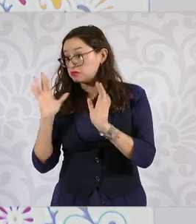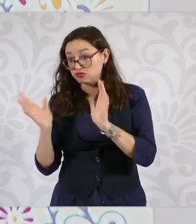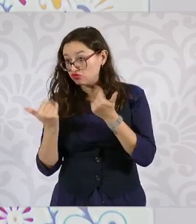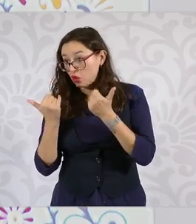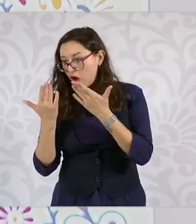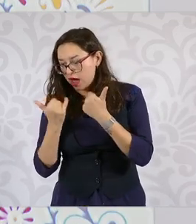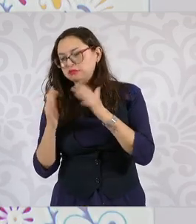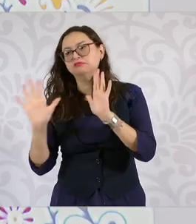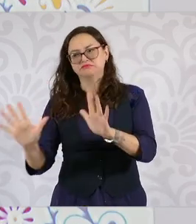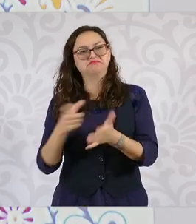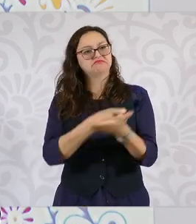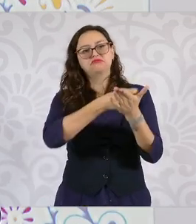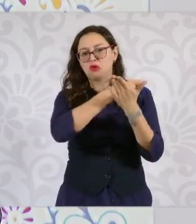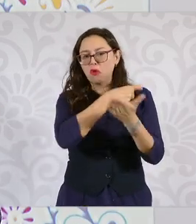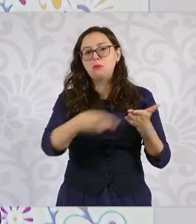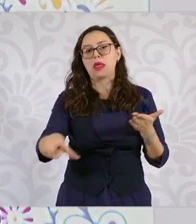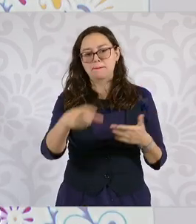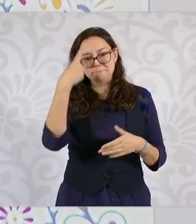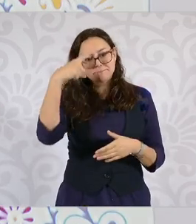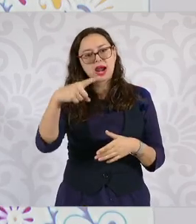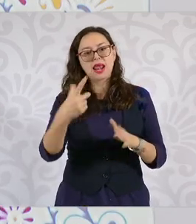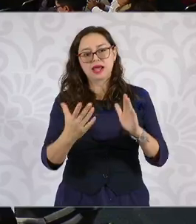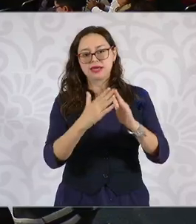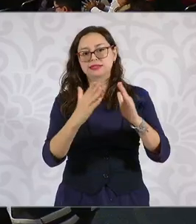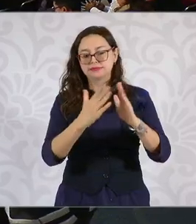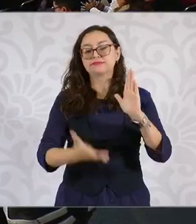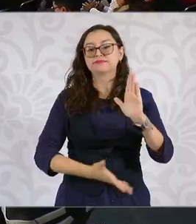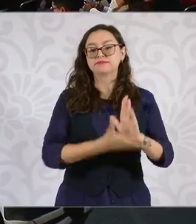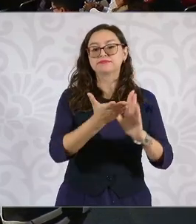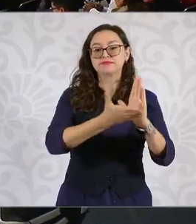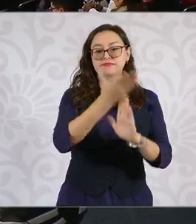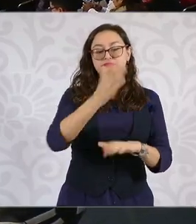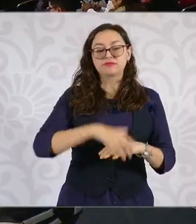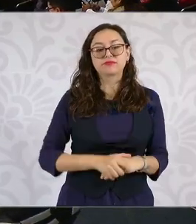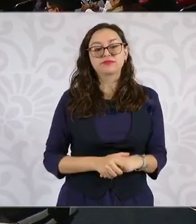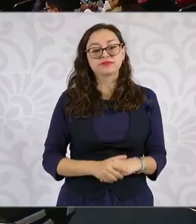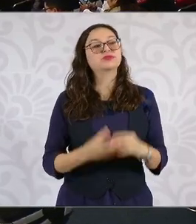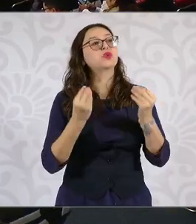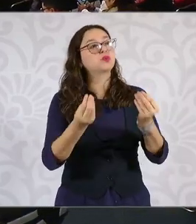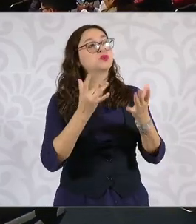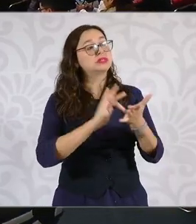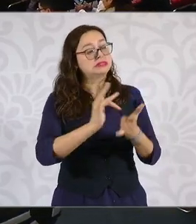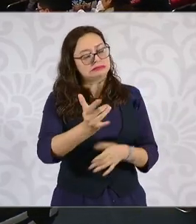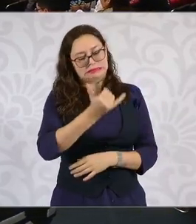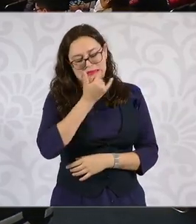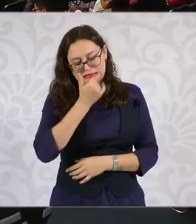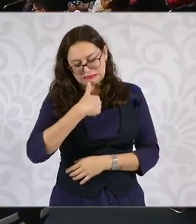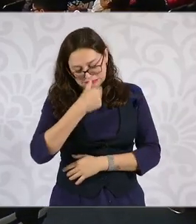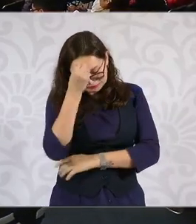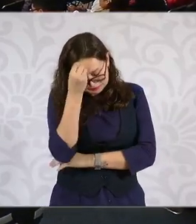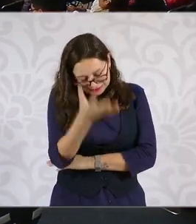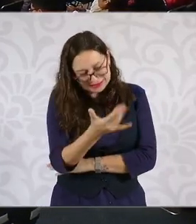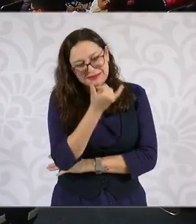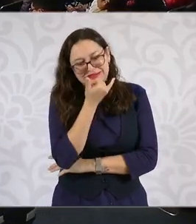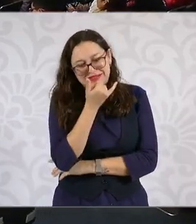adquisición de un predio para poder construir vivienda. Muchas gracias. a mí también se me pasó, disculpe.